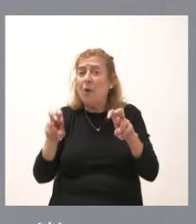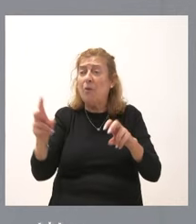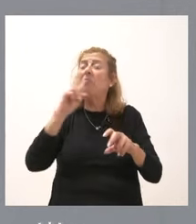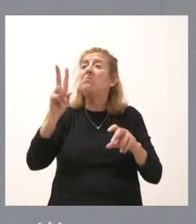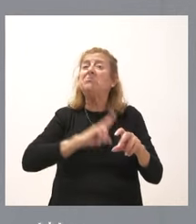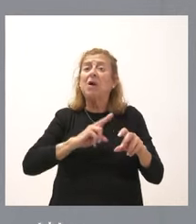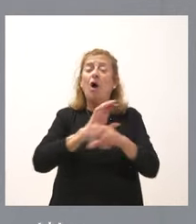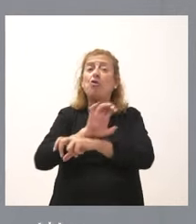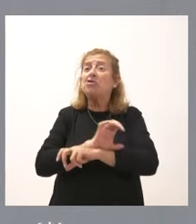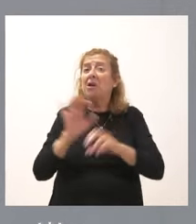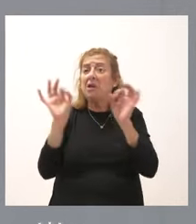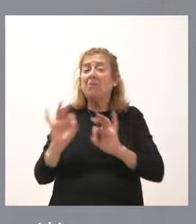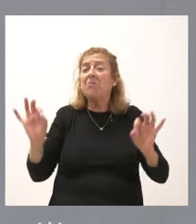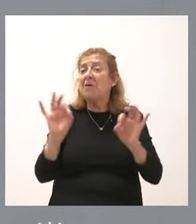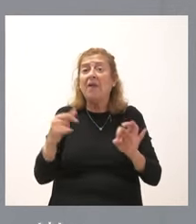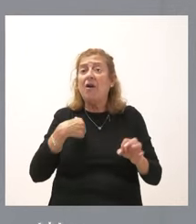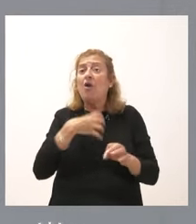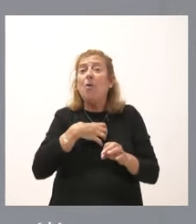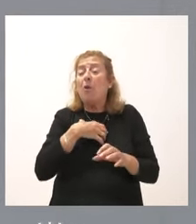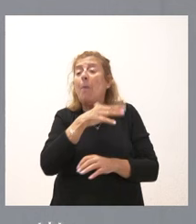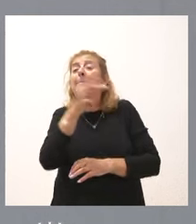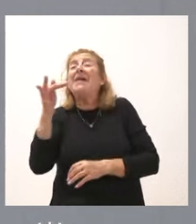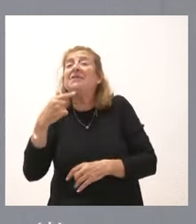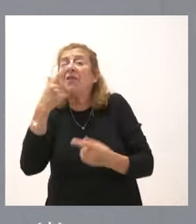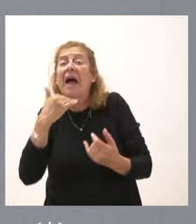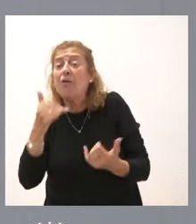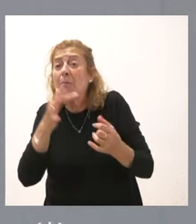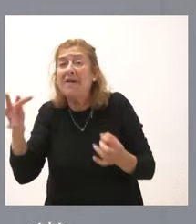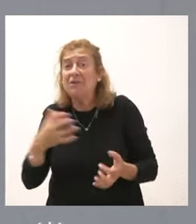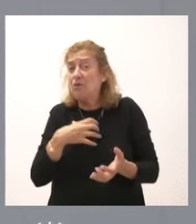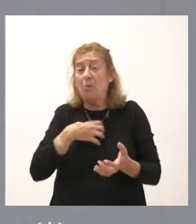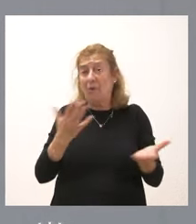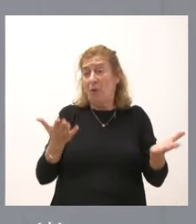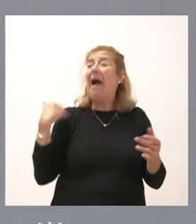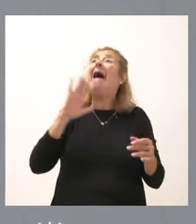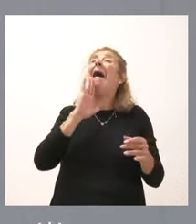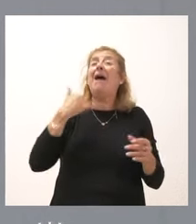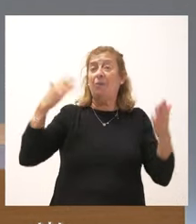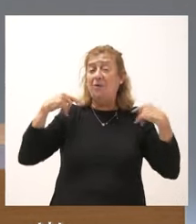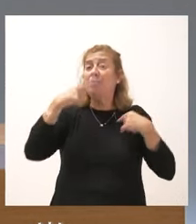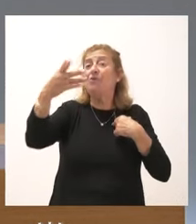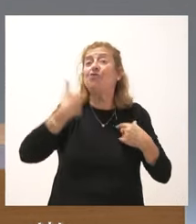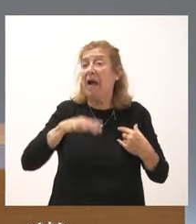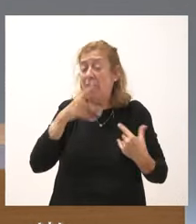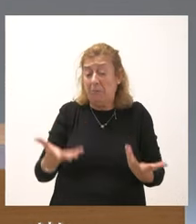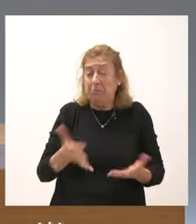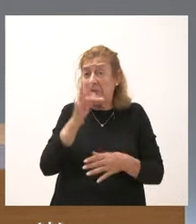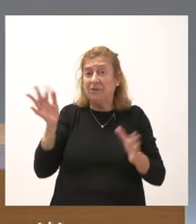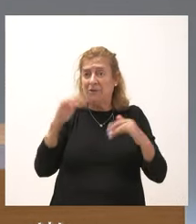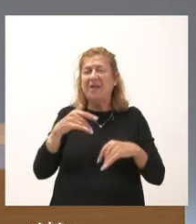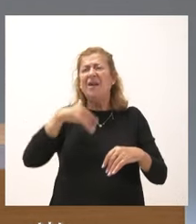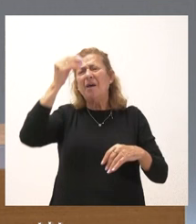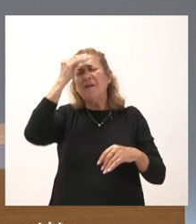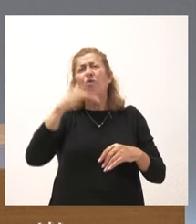consejería al respecto y, por tanto, no le puedo añadir ninguna novedad añadida a lo que le dije en aquel momento. Creo que tenemos alguna